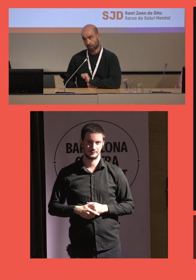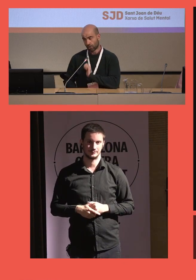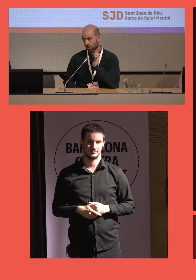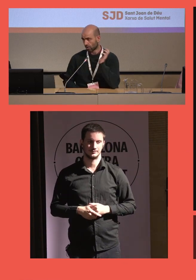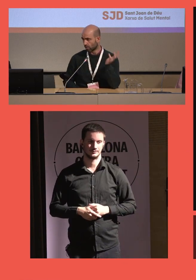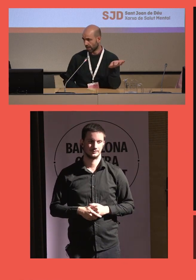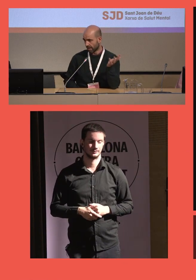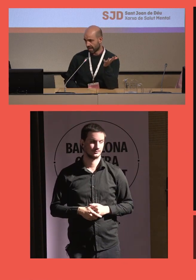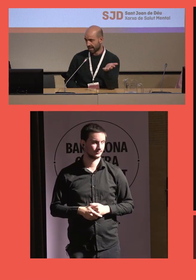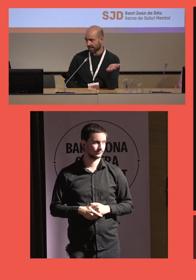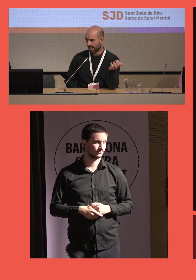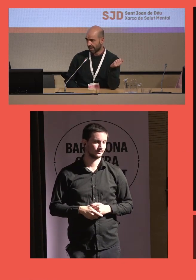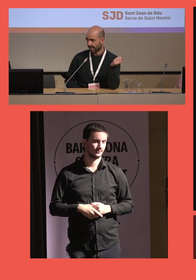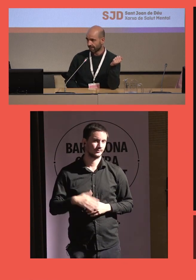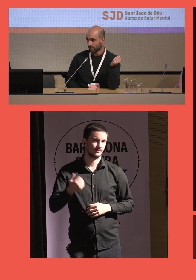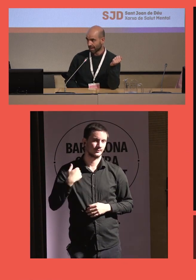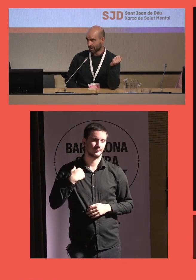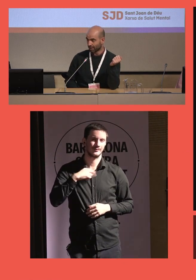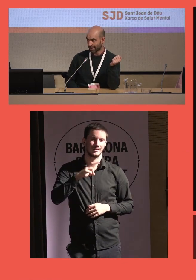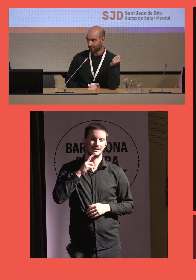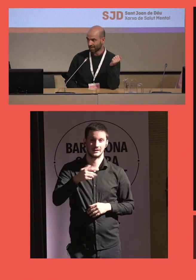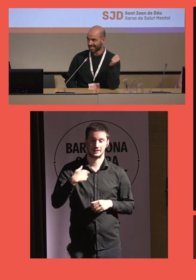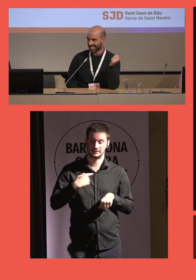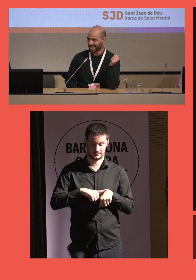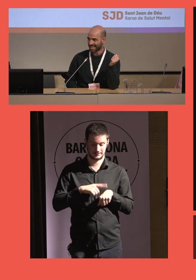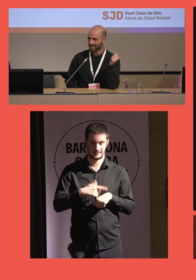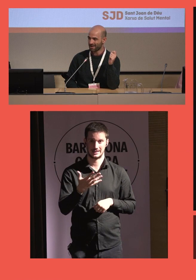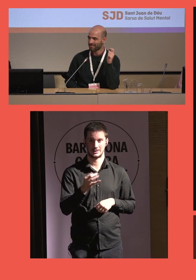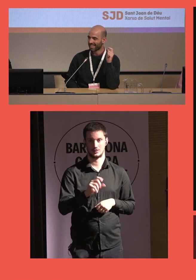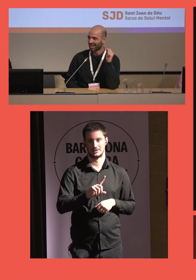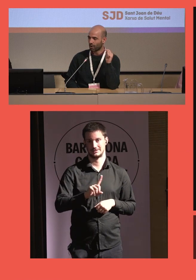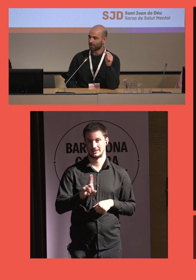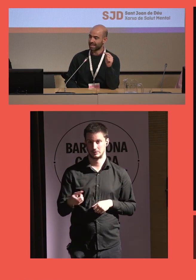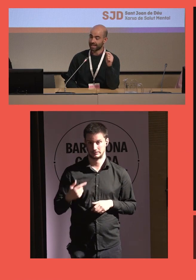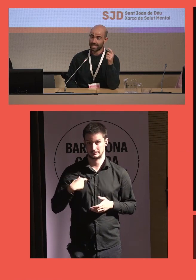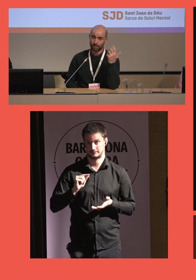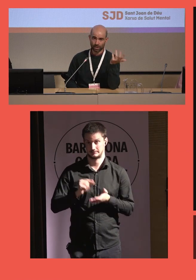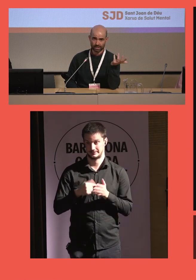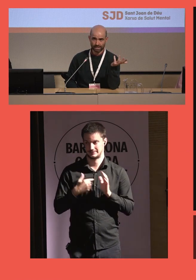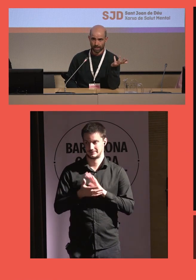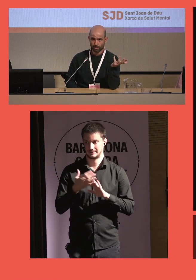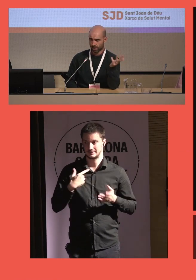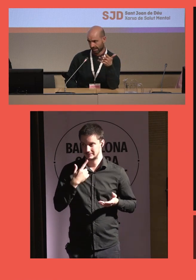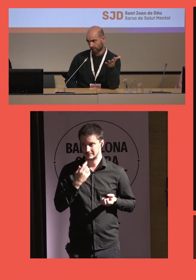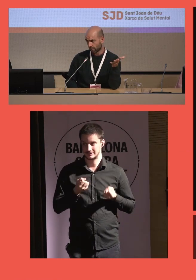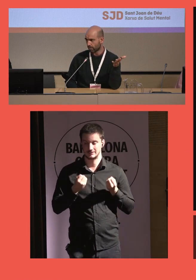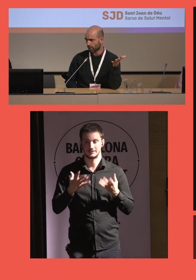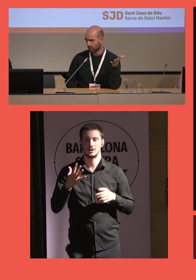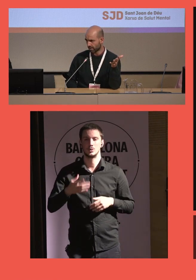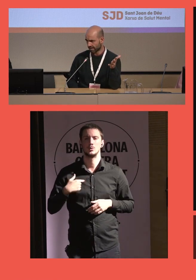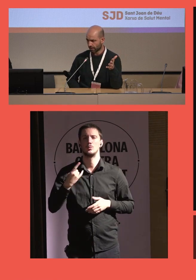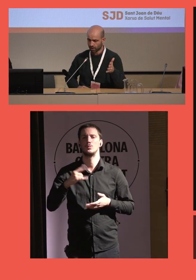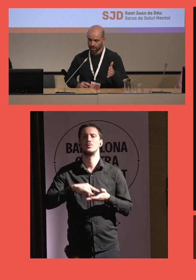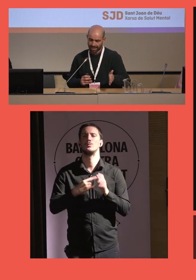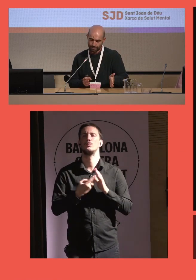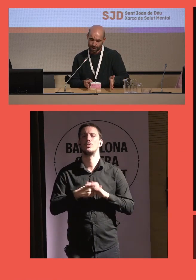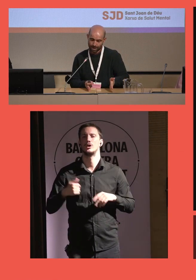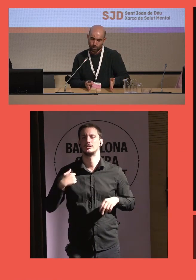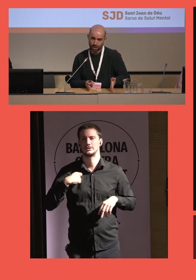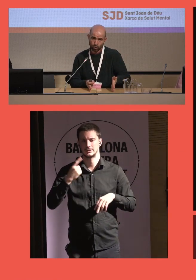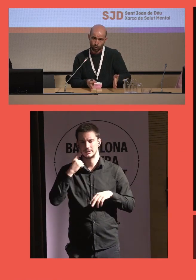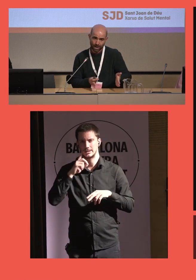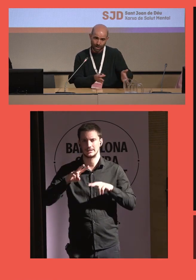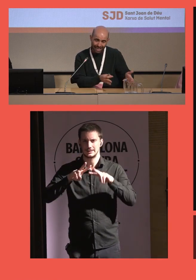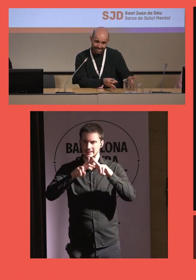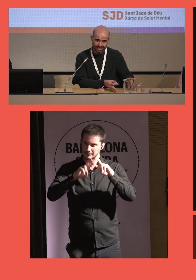Bien, como os decía me quedan 50 segundos voy a intentar ir rápido como os decía vamos a intentar estamos haciendo un proyecto de investigación en el que